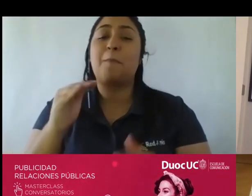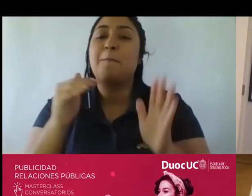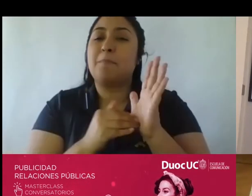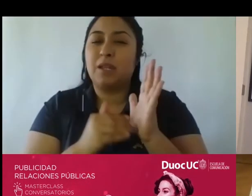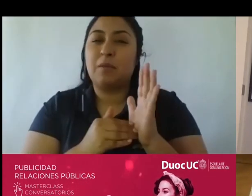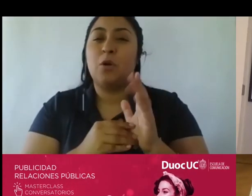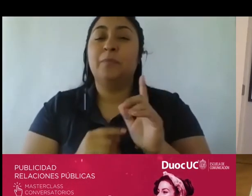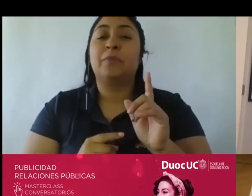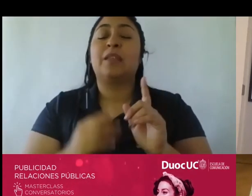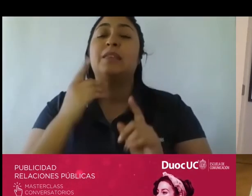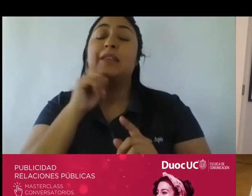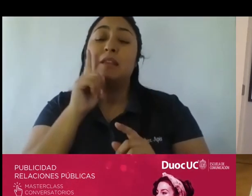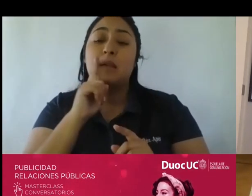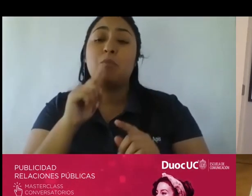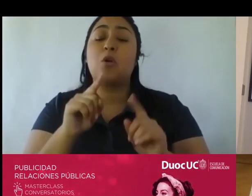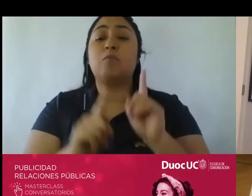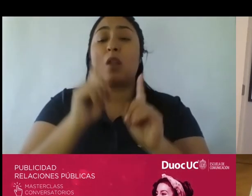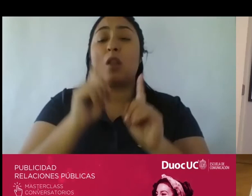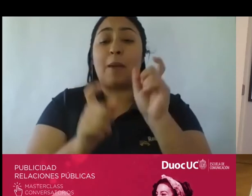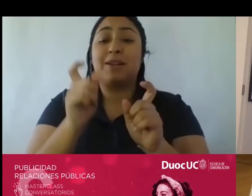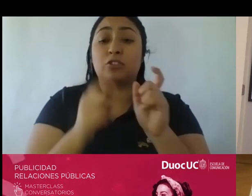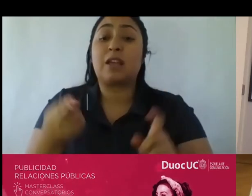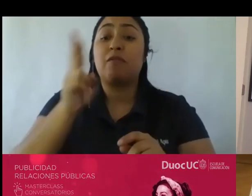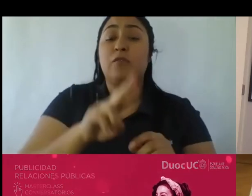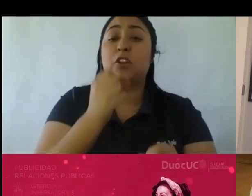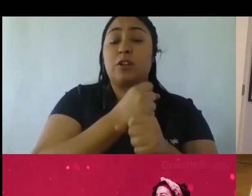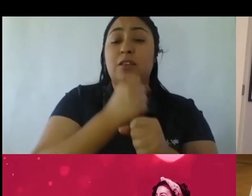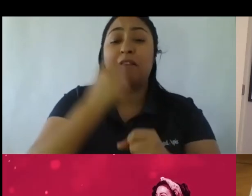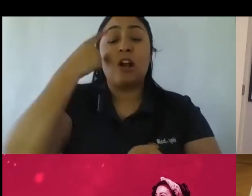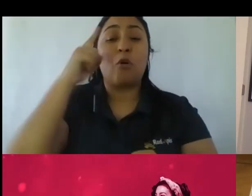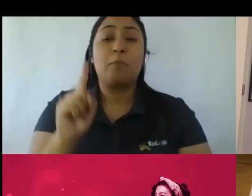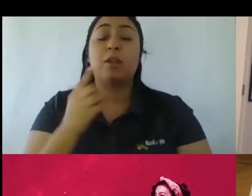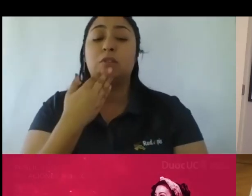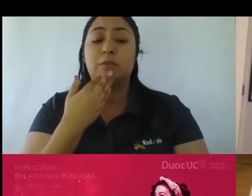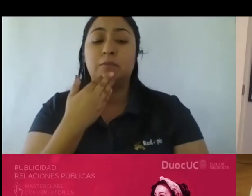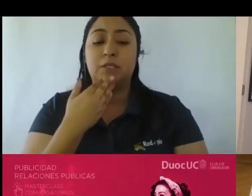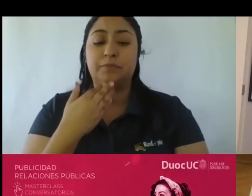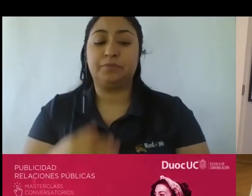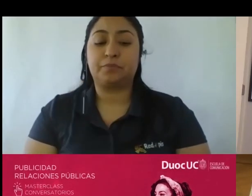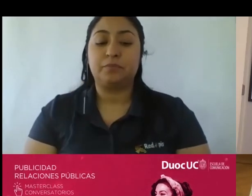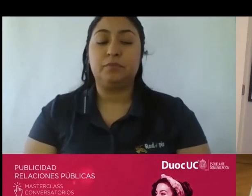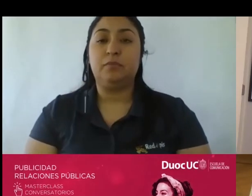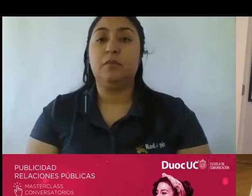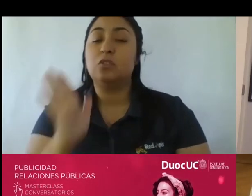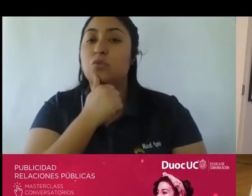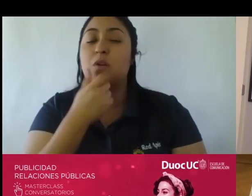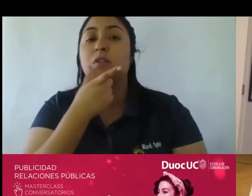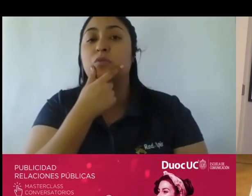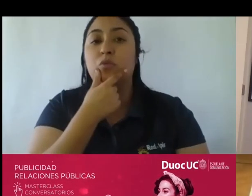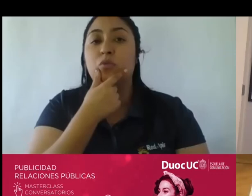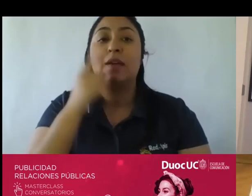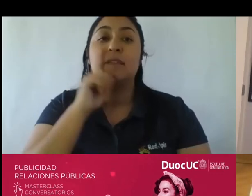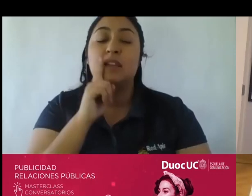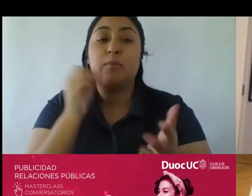oficina pero vamos a tener no tengo ninguna duda un segundo cierre de eso no tengo de verdad ninguna duda y por lo tanto tenemos que las marcas tienen que